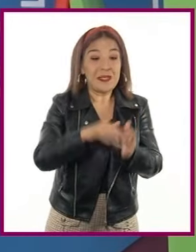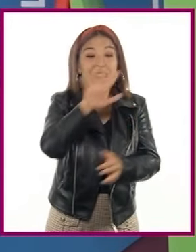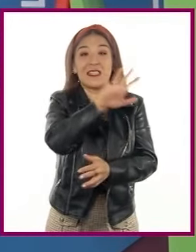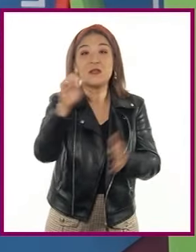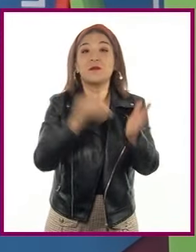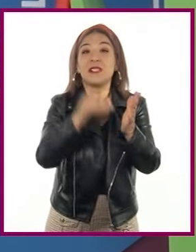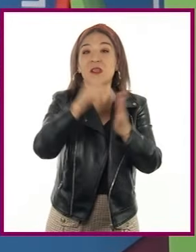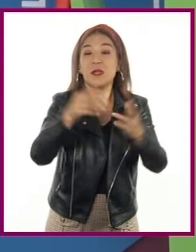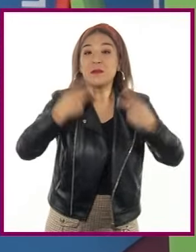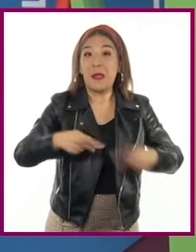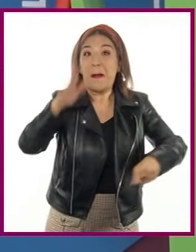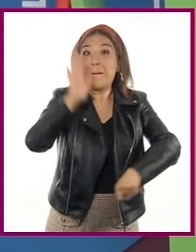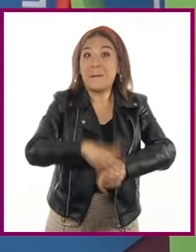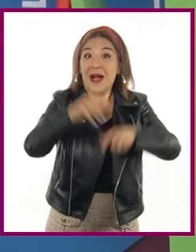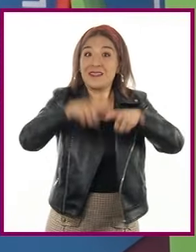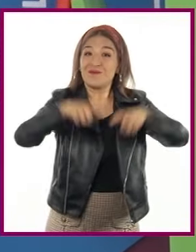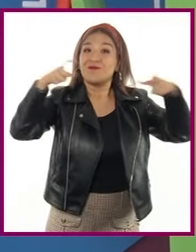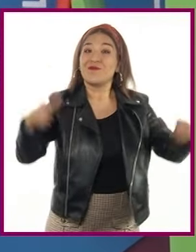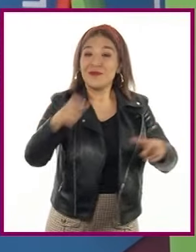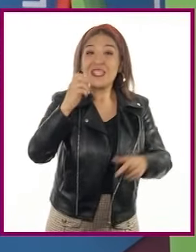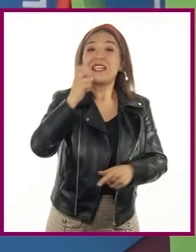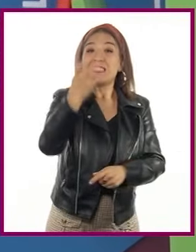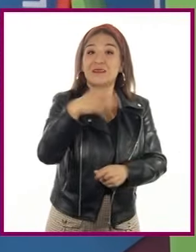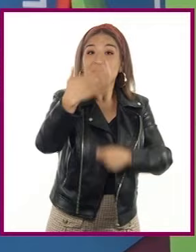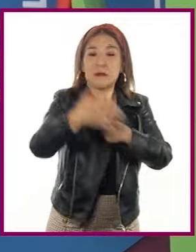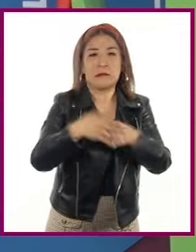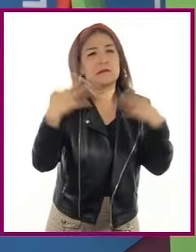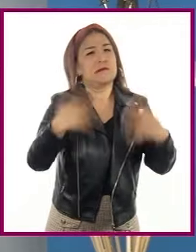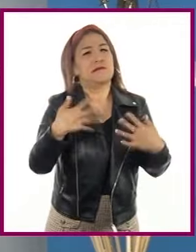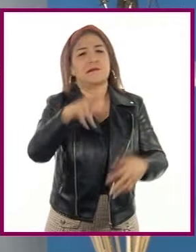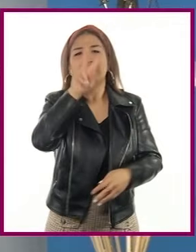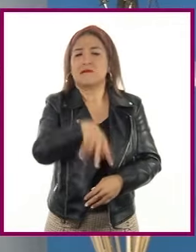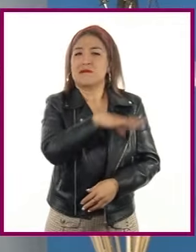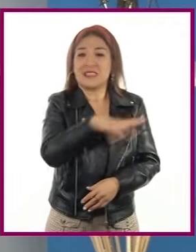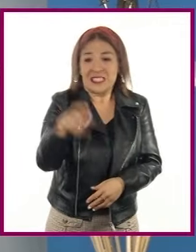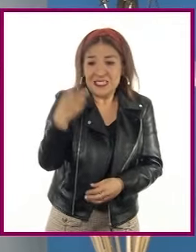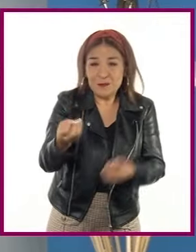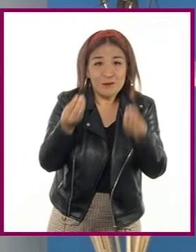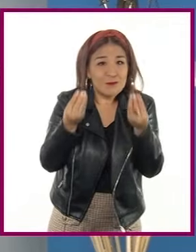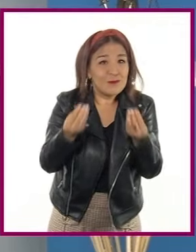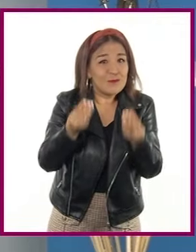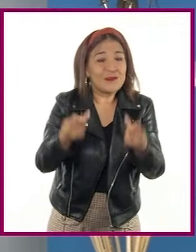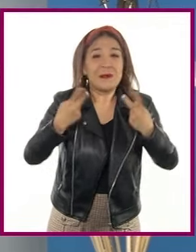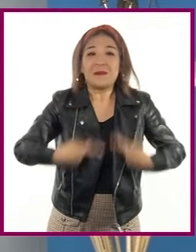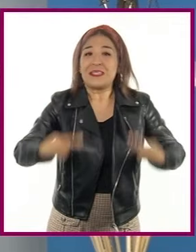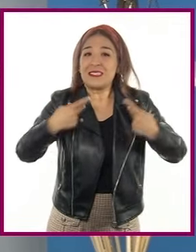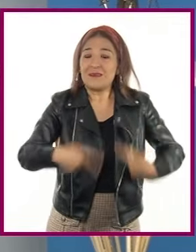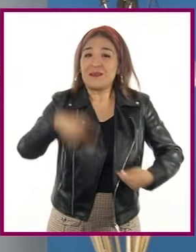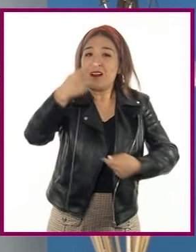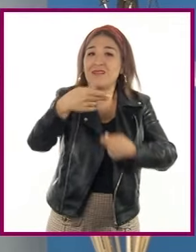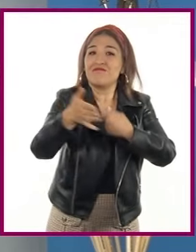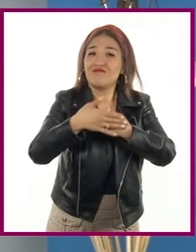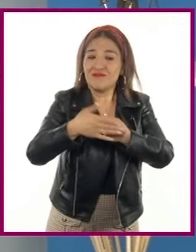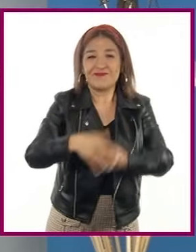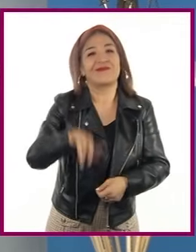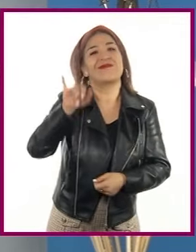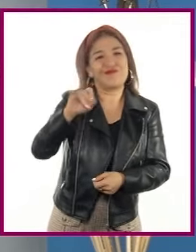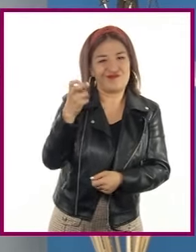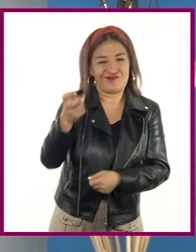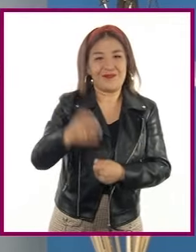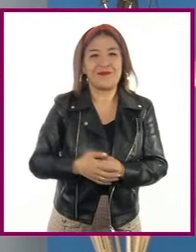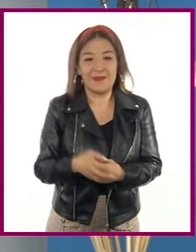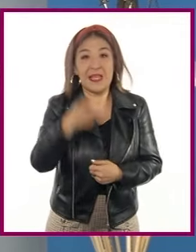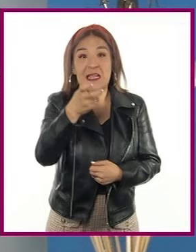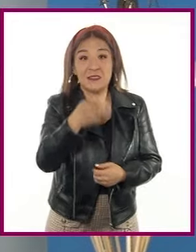¡Impresionante, maestro! ¡Eso es muchísima gente! Así es. Ahora, piensen que